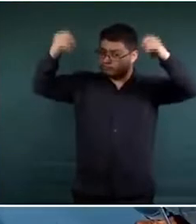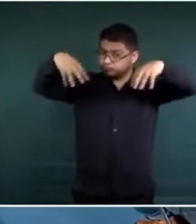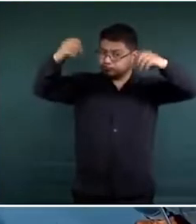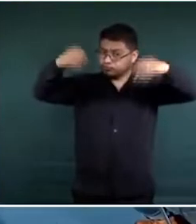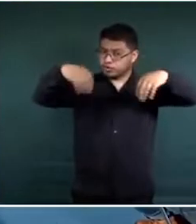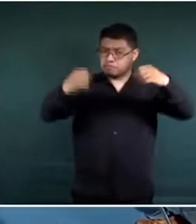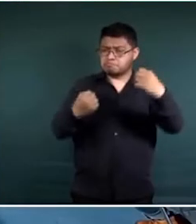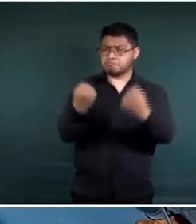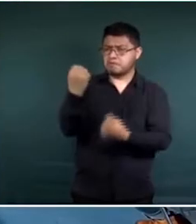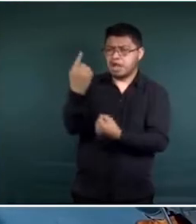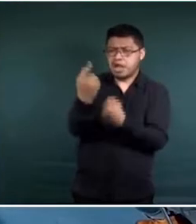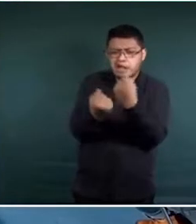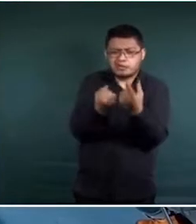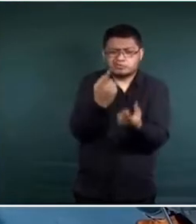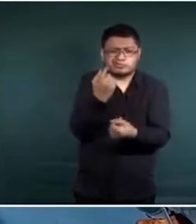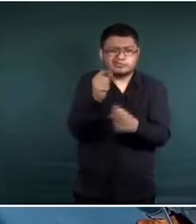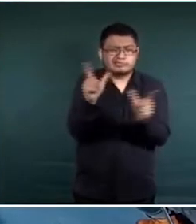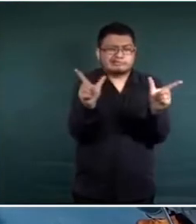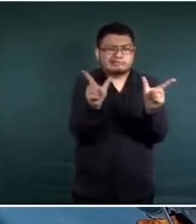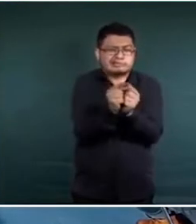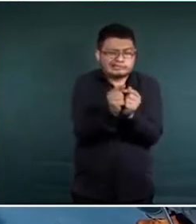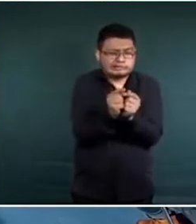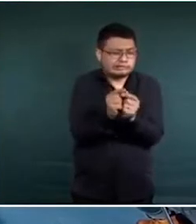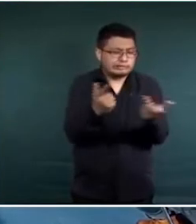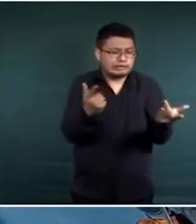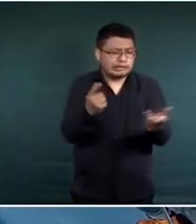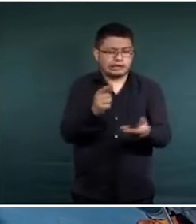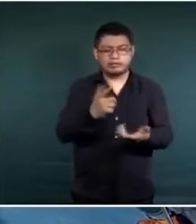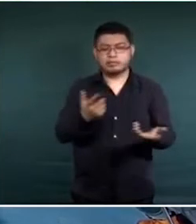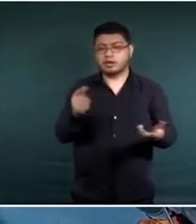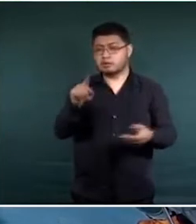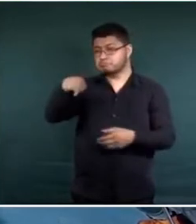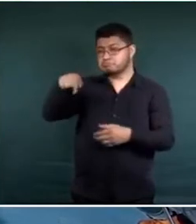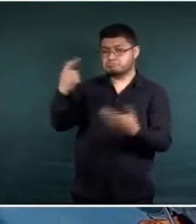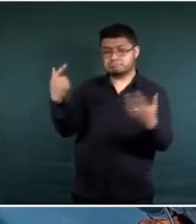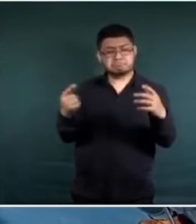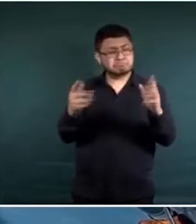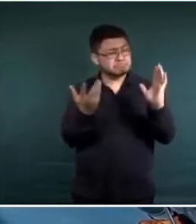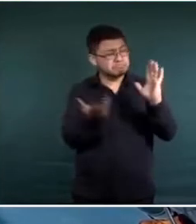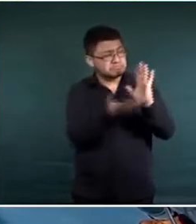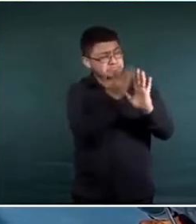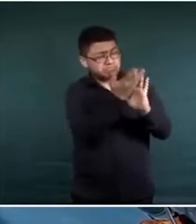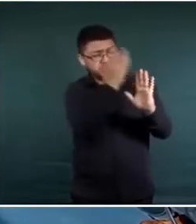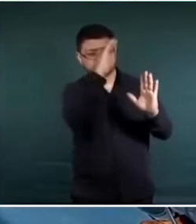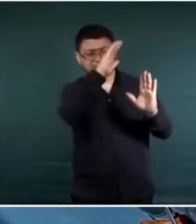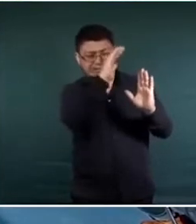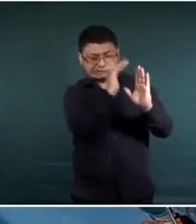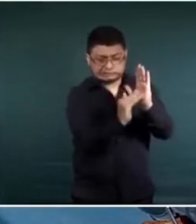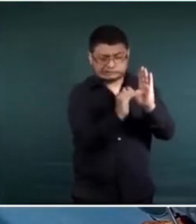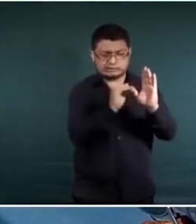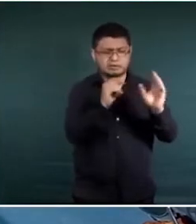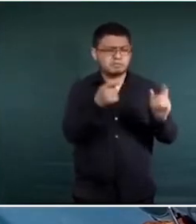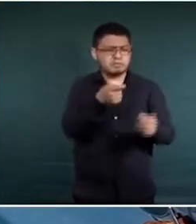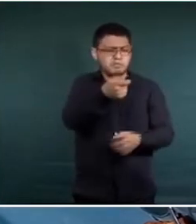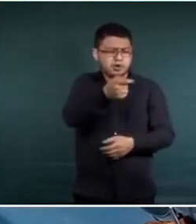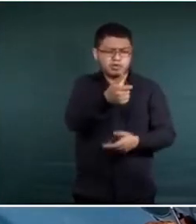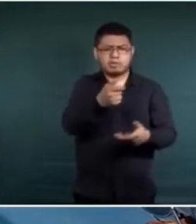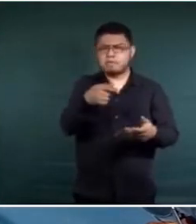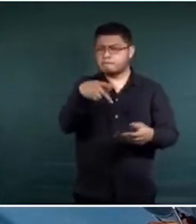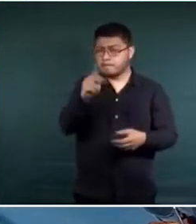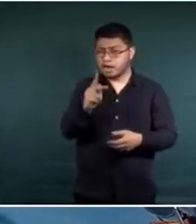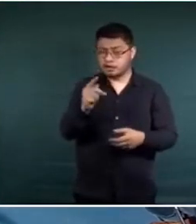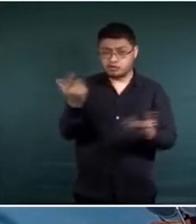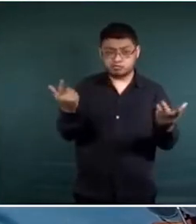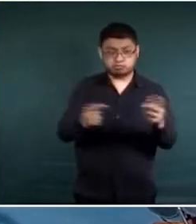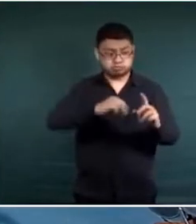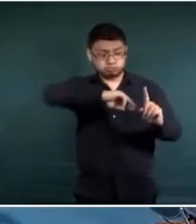algunos daños menores a la infraestructura, algunas anegaciones en viviendas, pero afortunadamente no personas